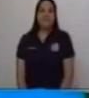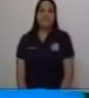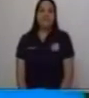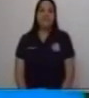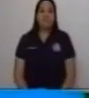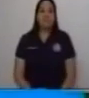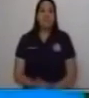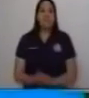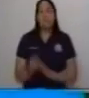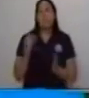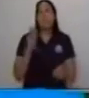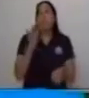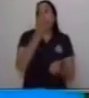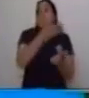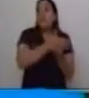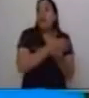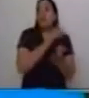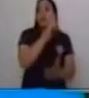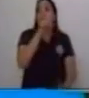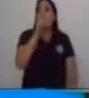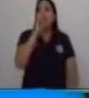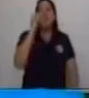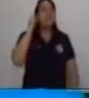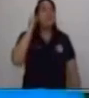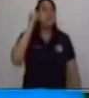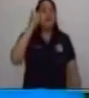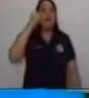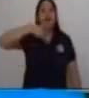llegamos donde vivían